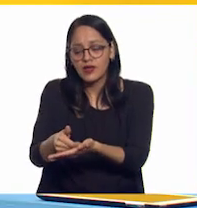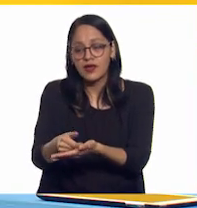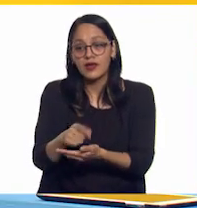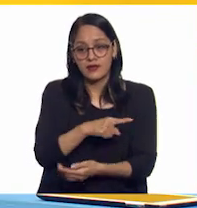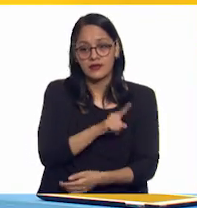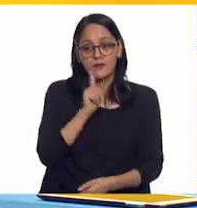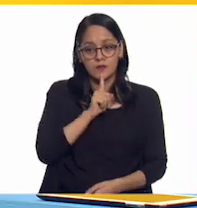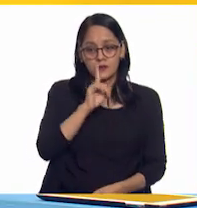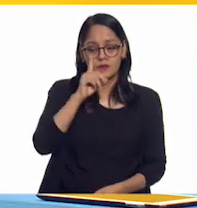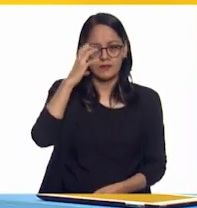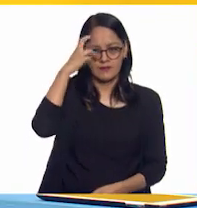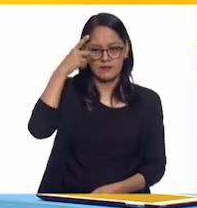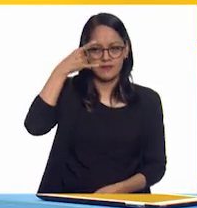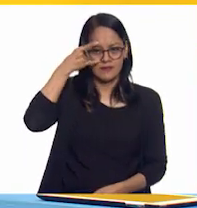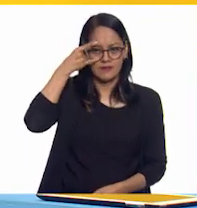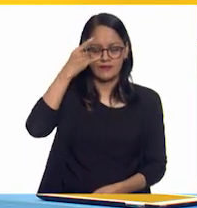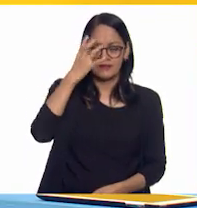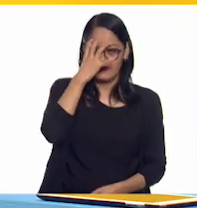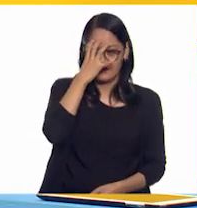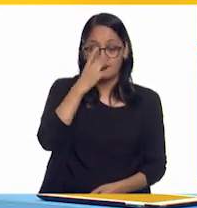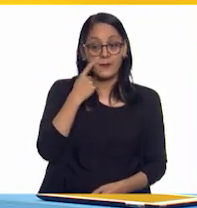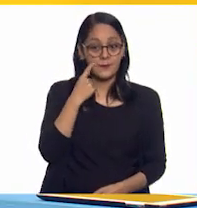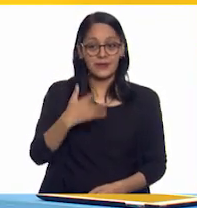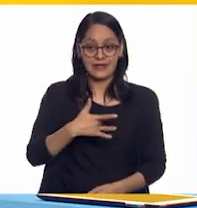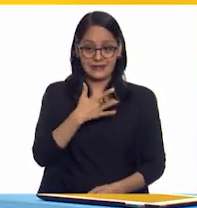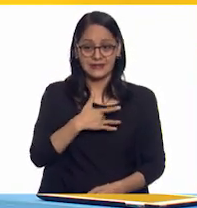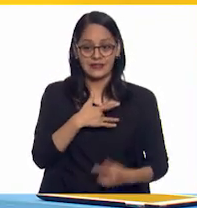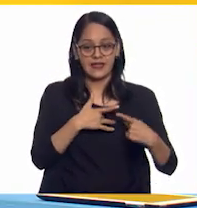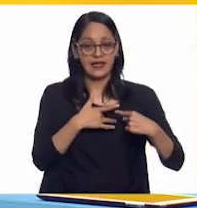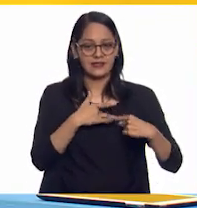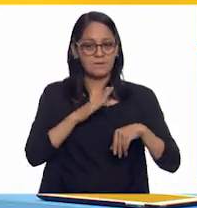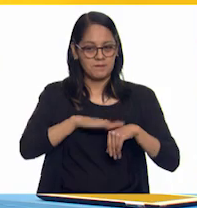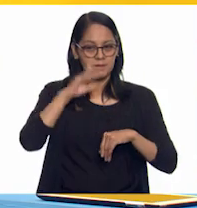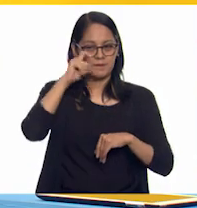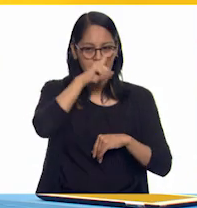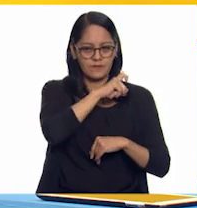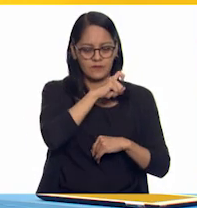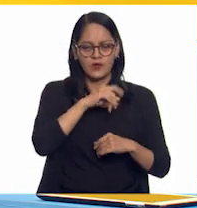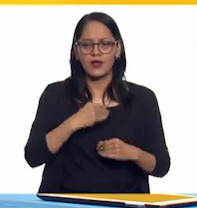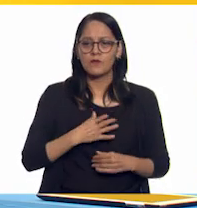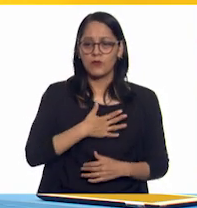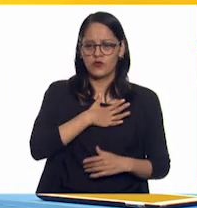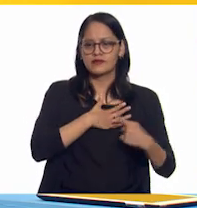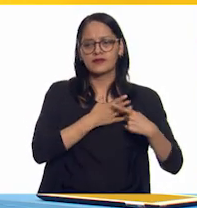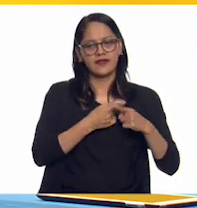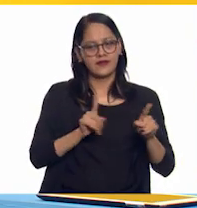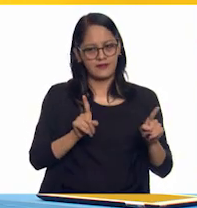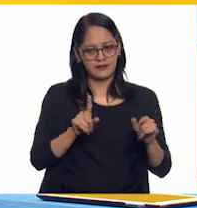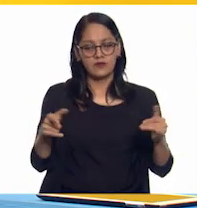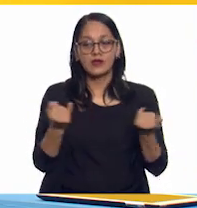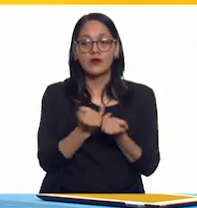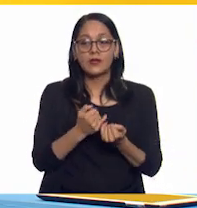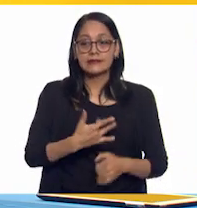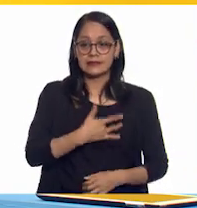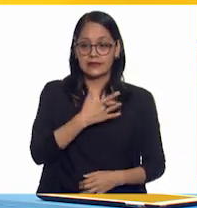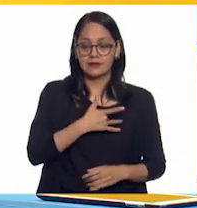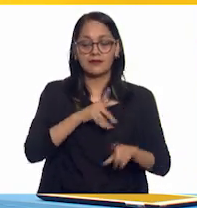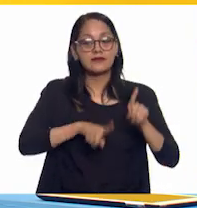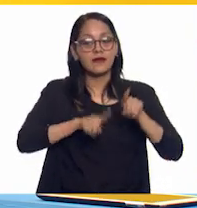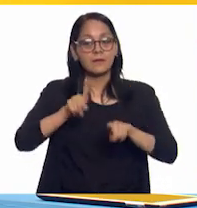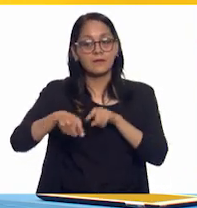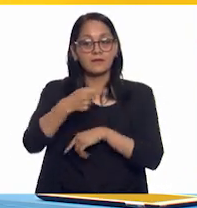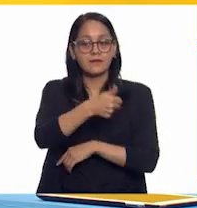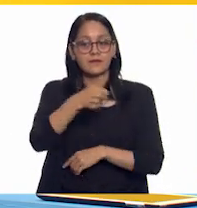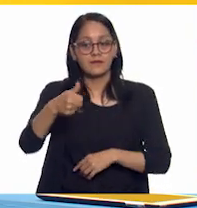fijas, un sentimiento es más complejo que una emoción. El sentimiento depende de la percepción de cada quien. Por ejemplo,